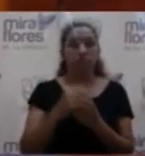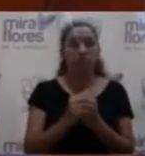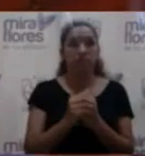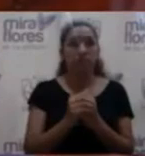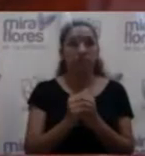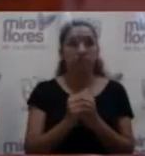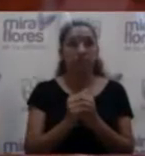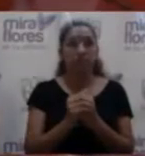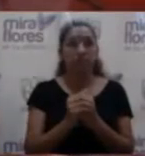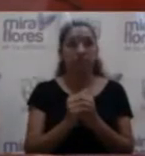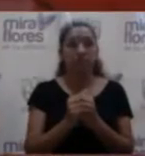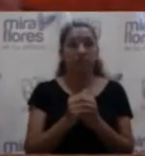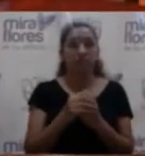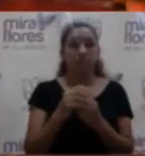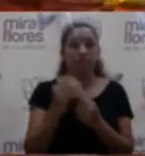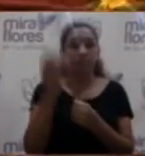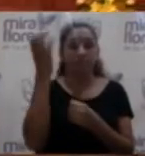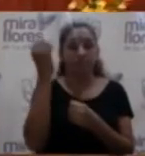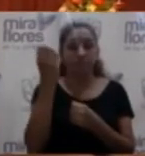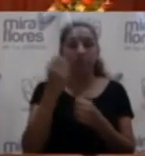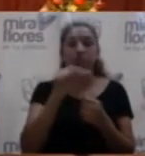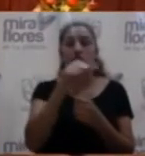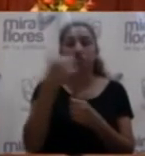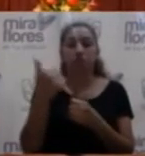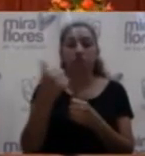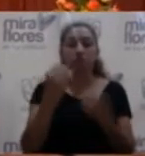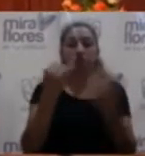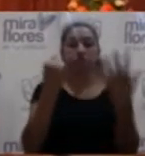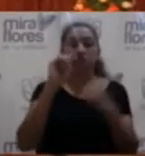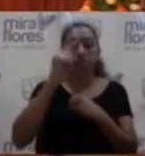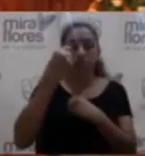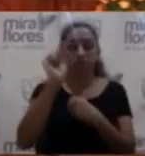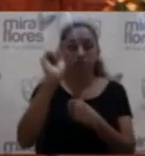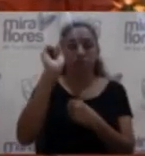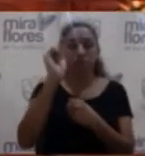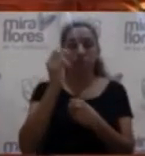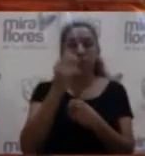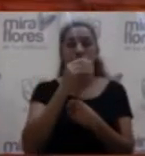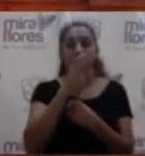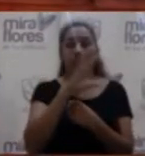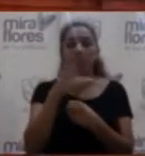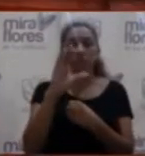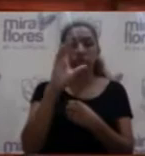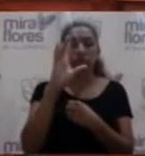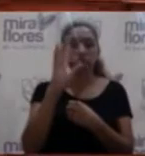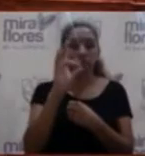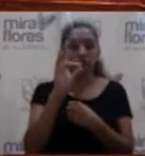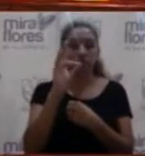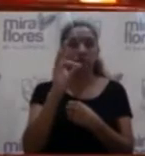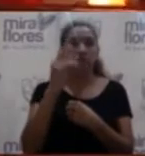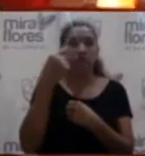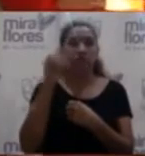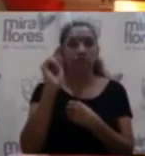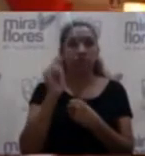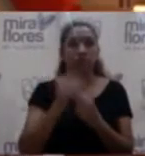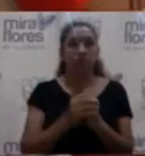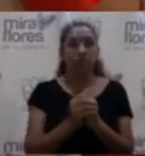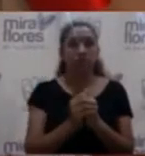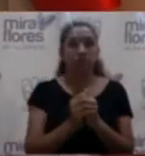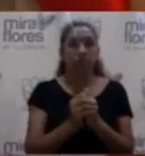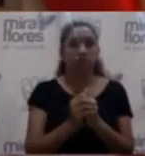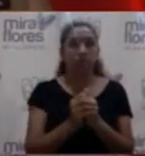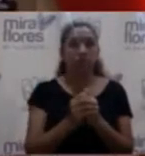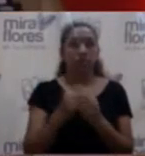soles. Pensiones y otras prestaciones sociales por 6.517.045 soles. Bienes y servicios